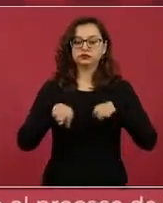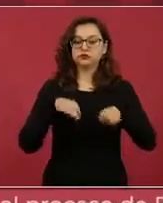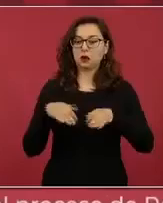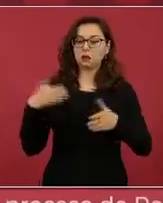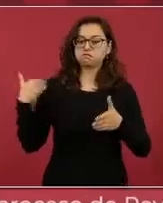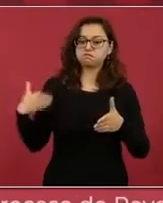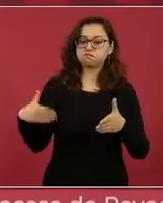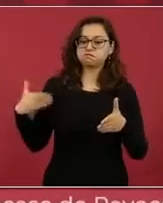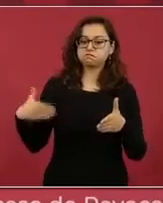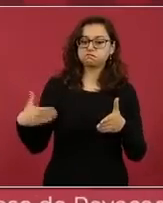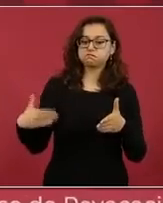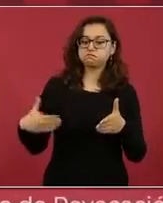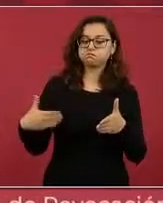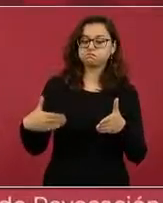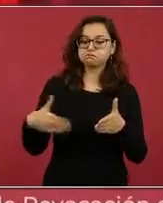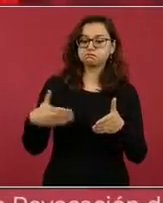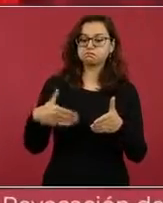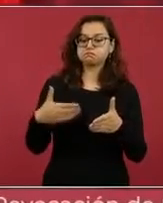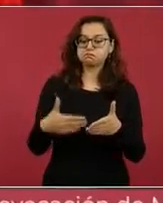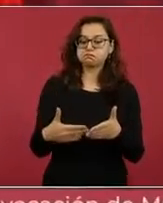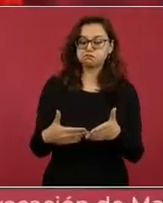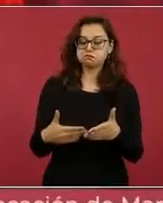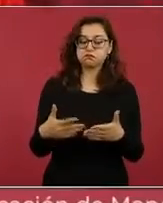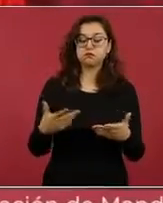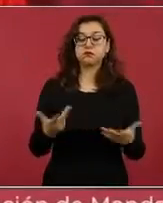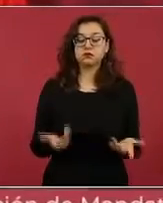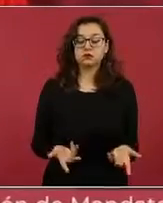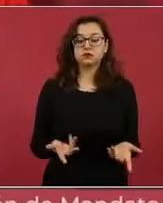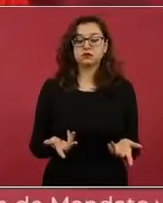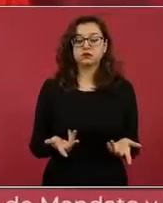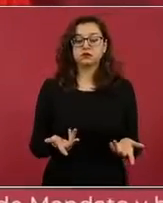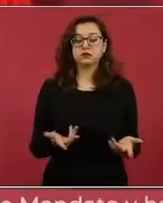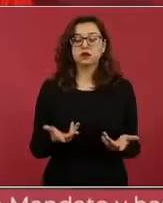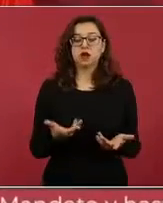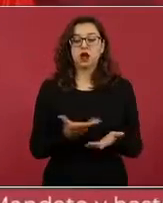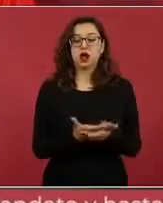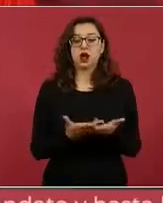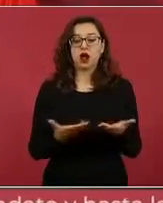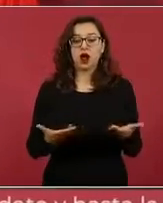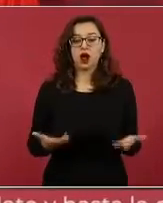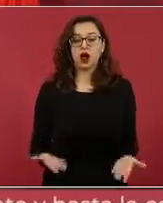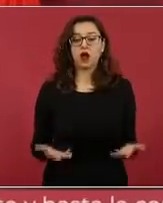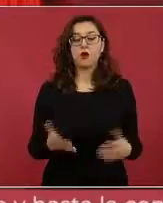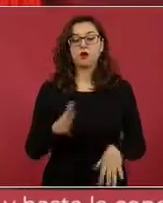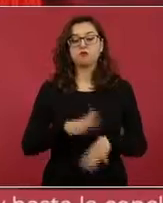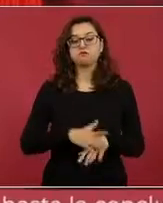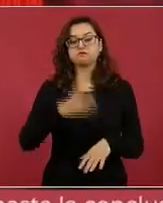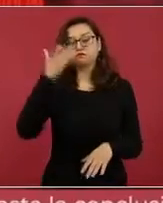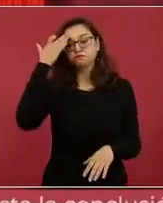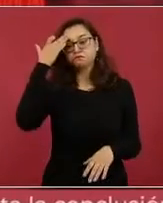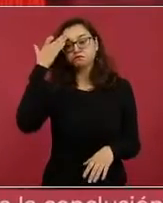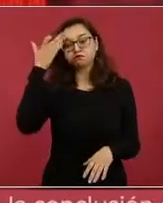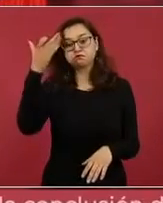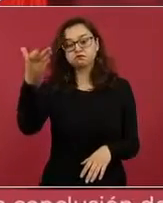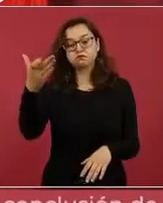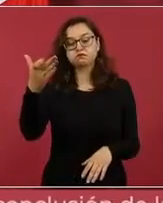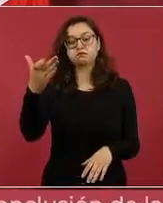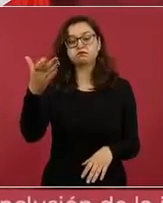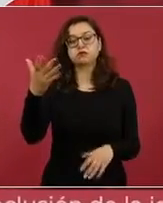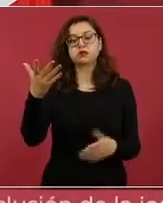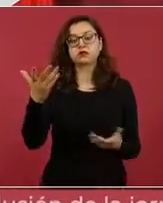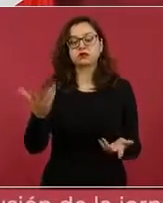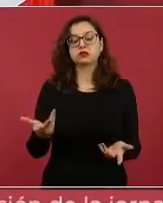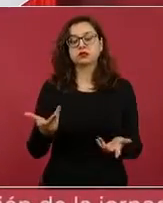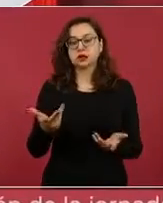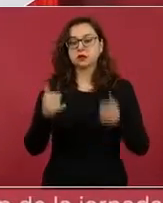ahora con más tiempo porque